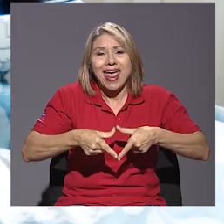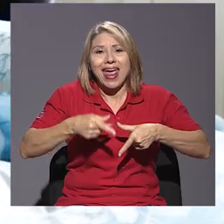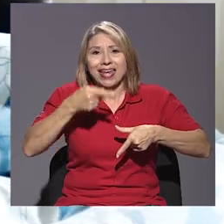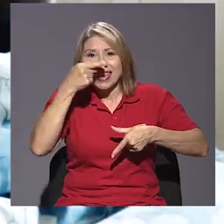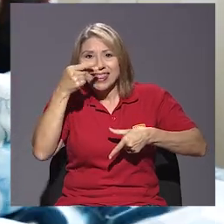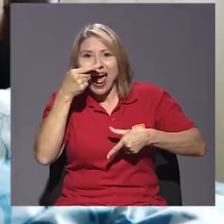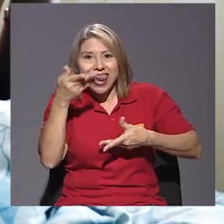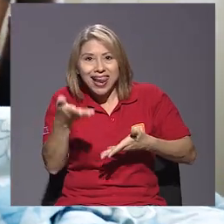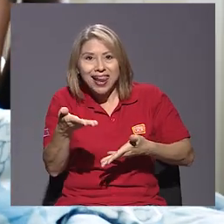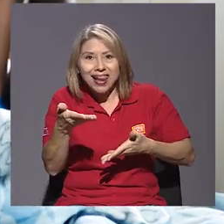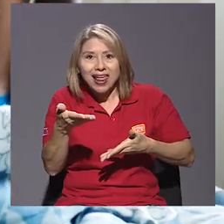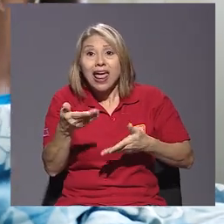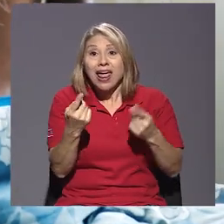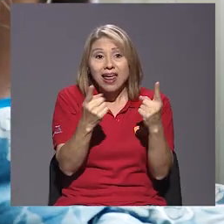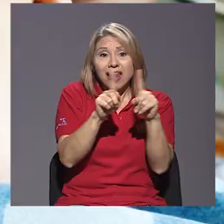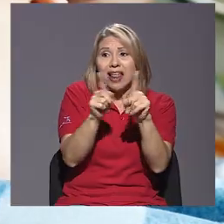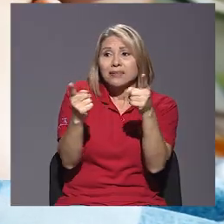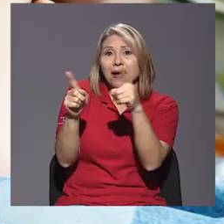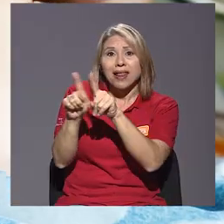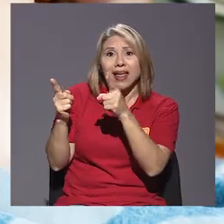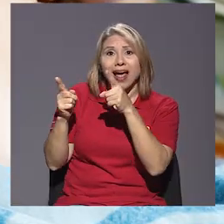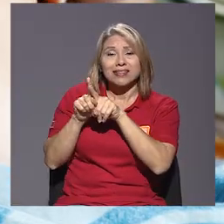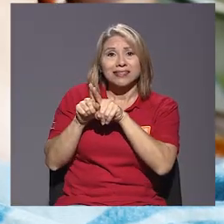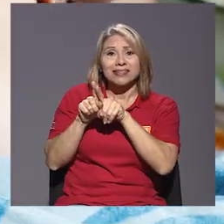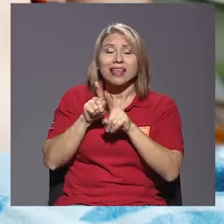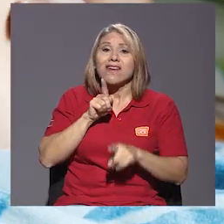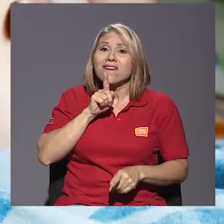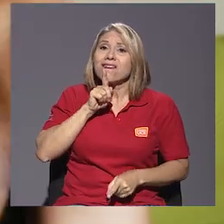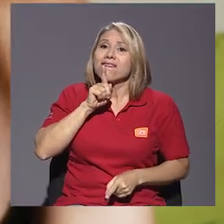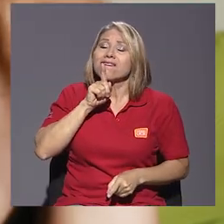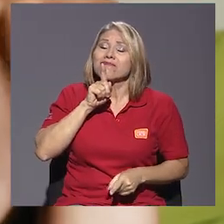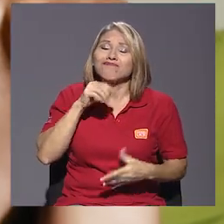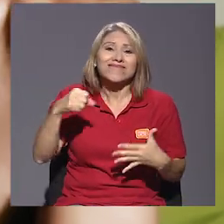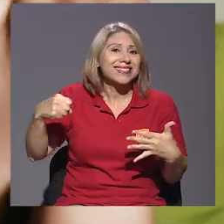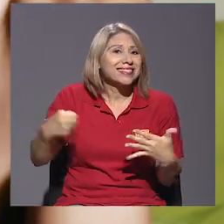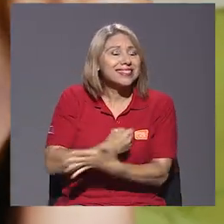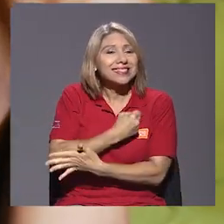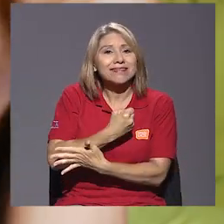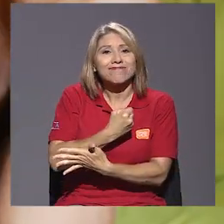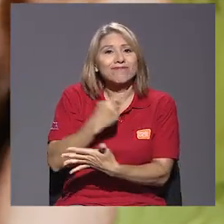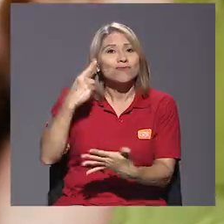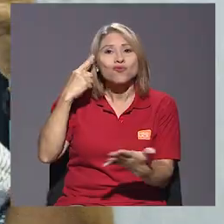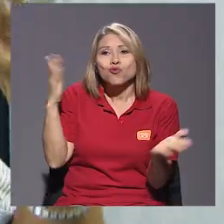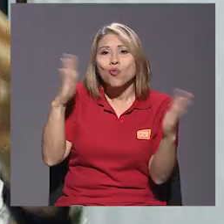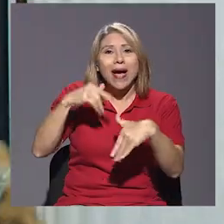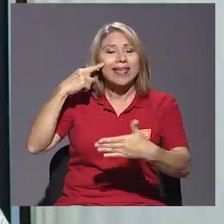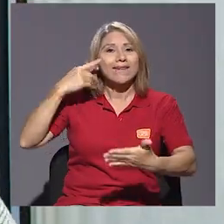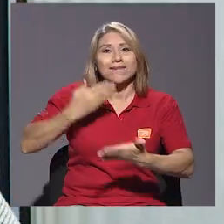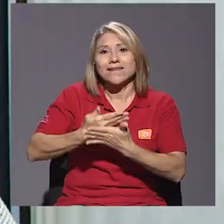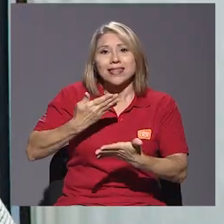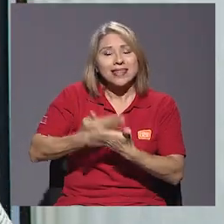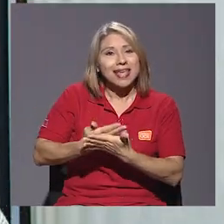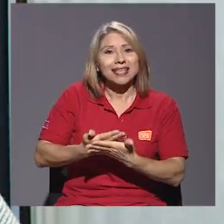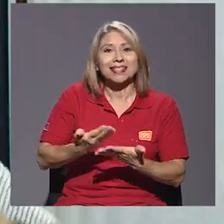¿verdad? Y desgraciadamente la evidencia no nos muestra que haya, que sea el espacio